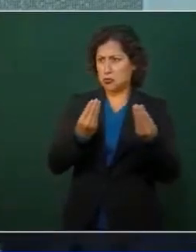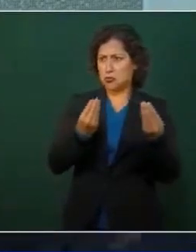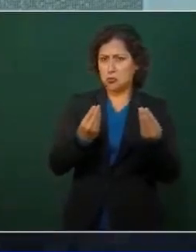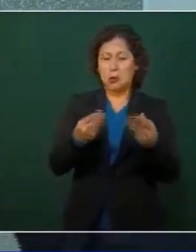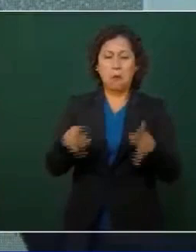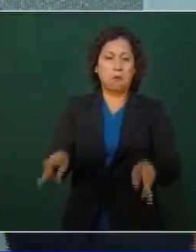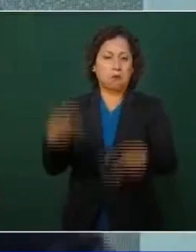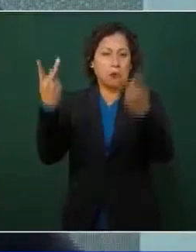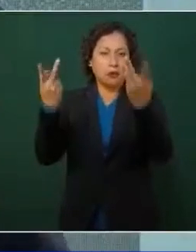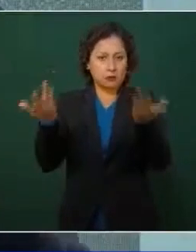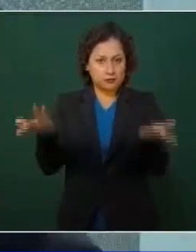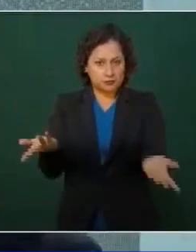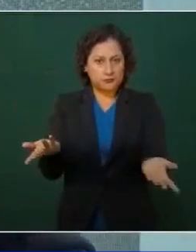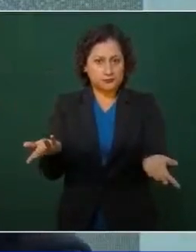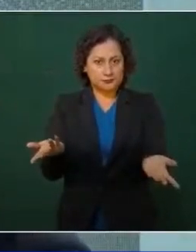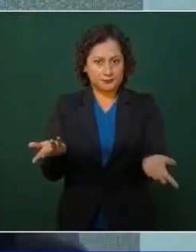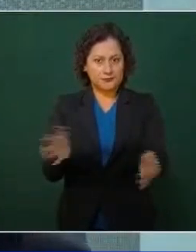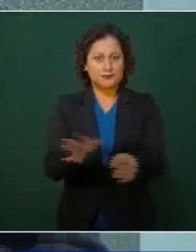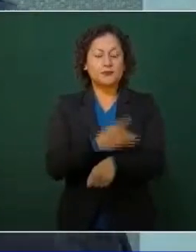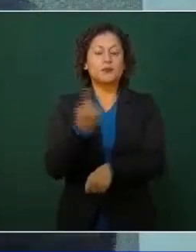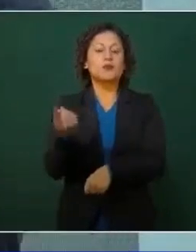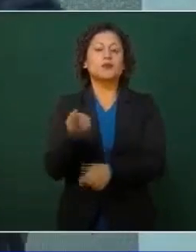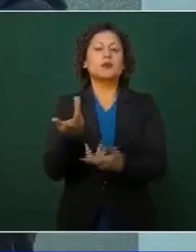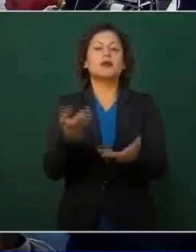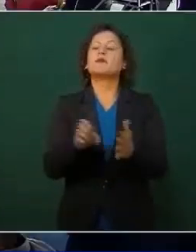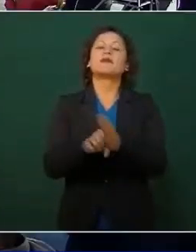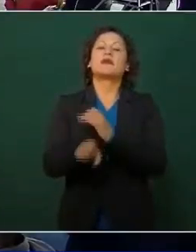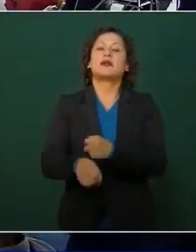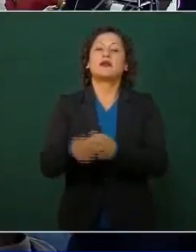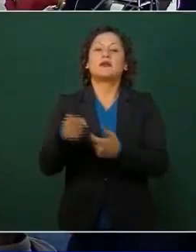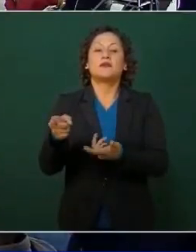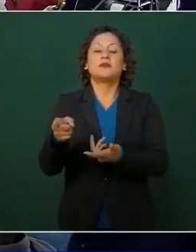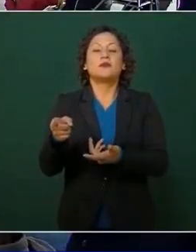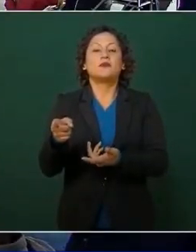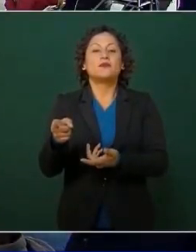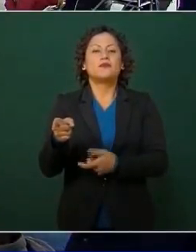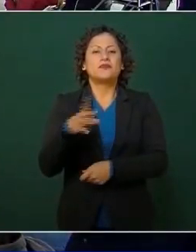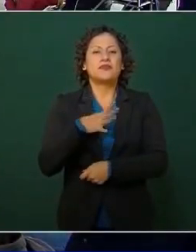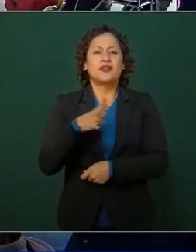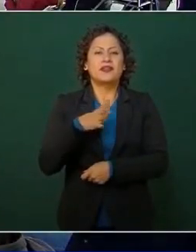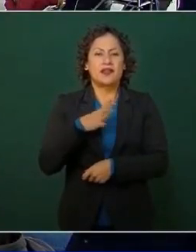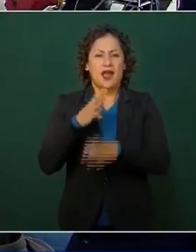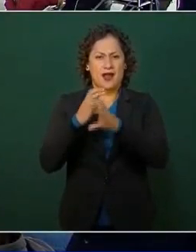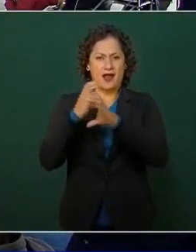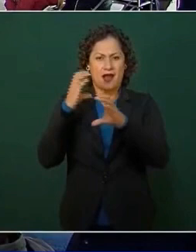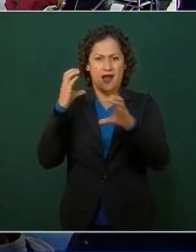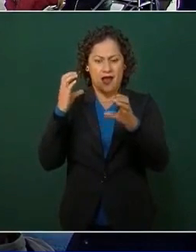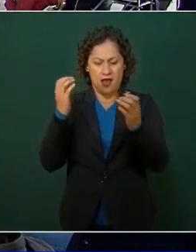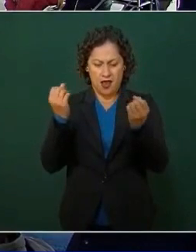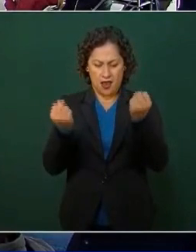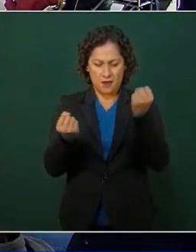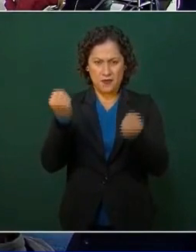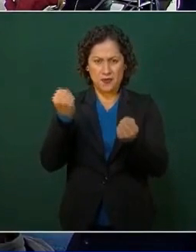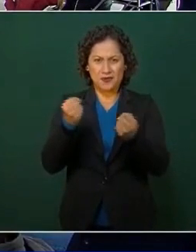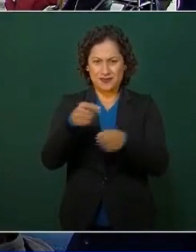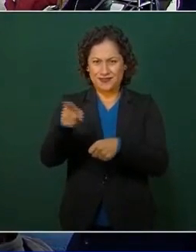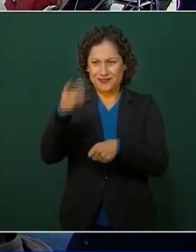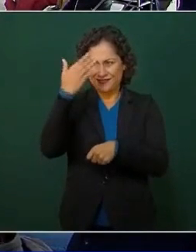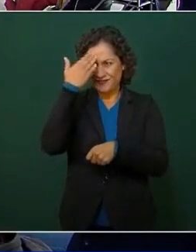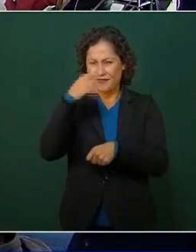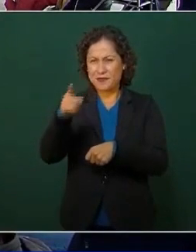¿cómo se llaman estas?, las que se protegen,